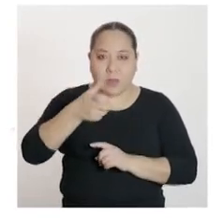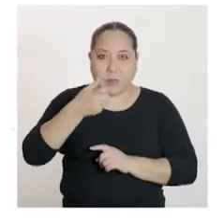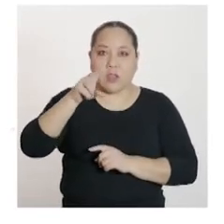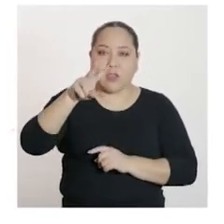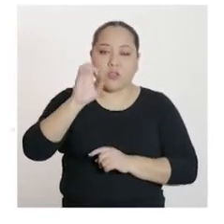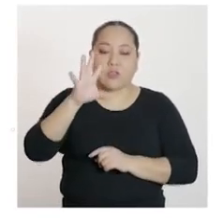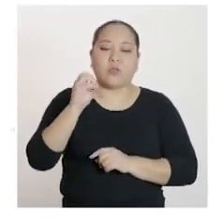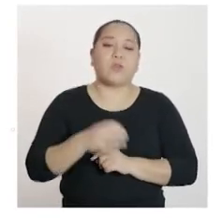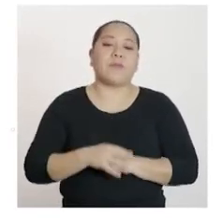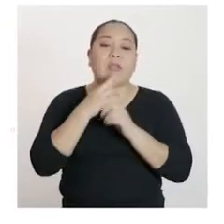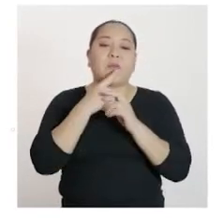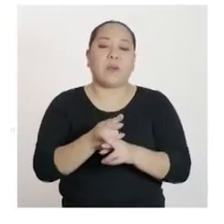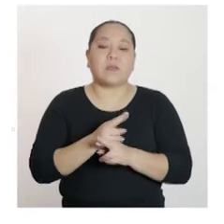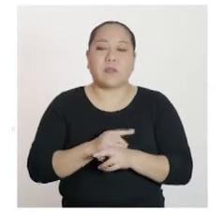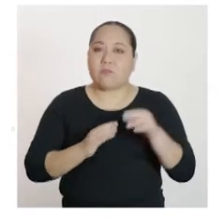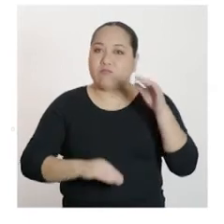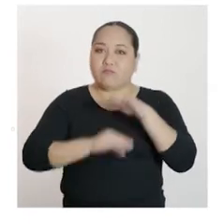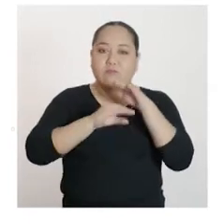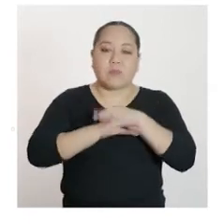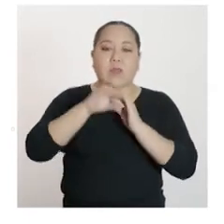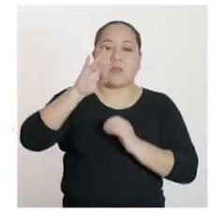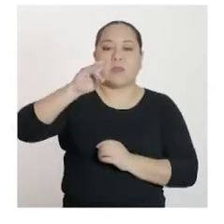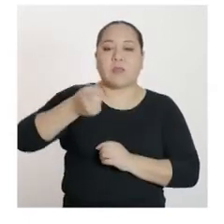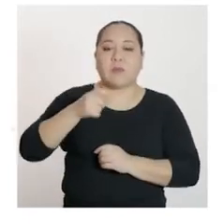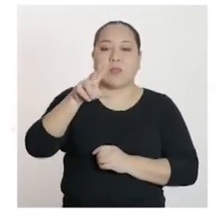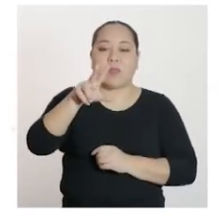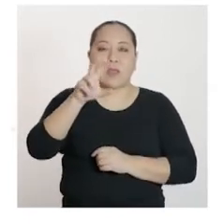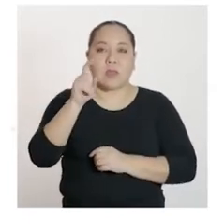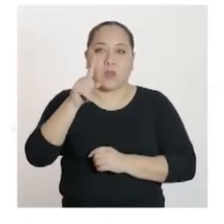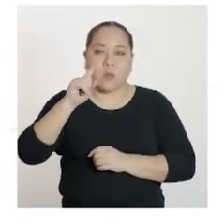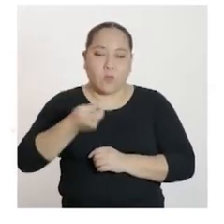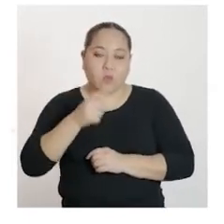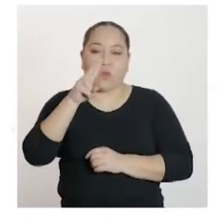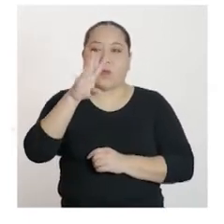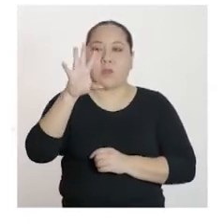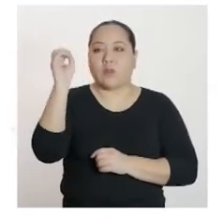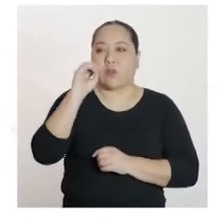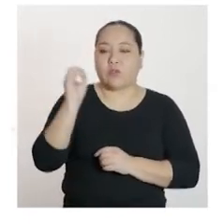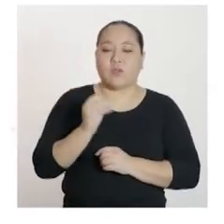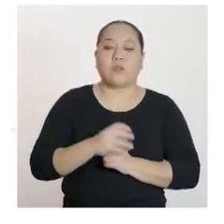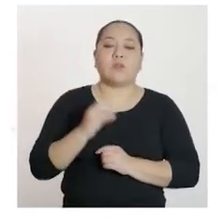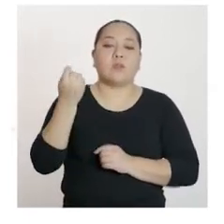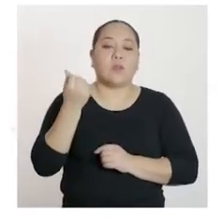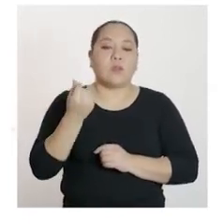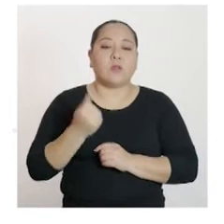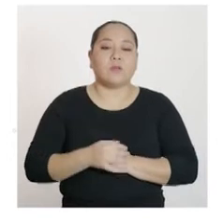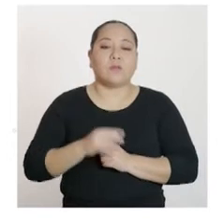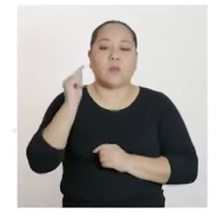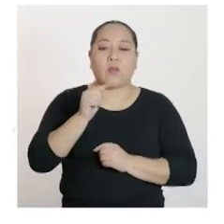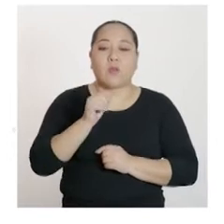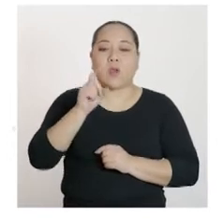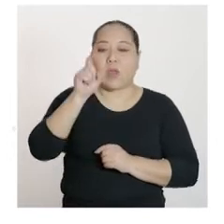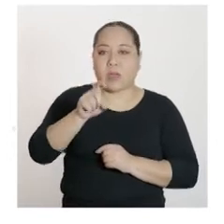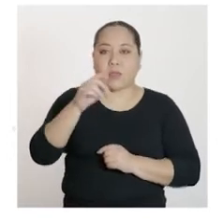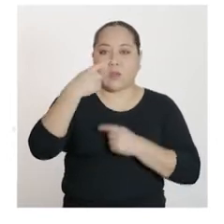Y se obtiene un ingreso máximo de 7,031,25 soles, cuando x es igual a 13